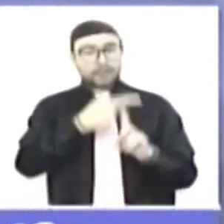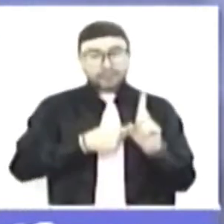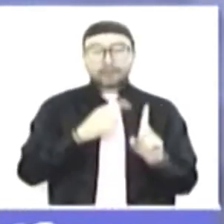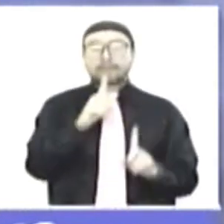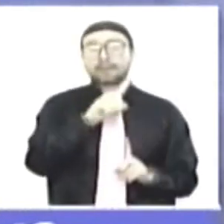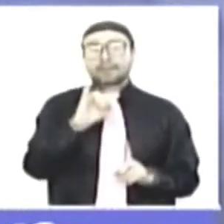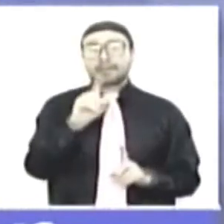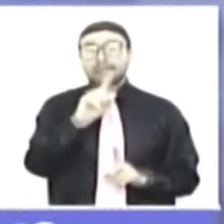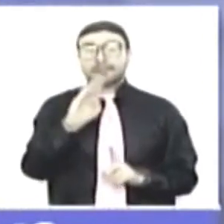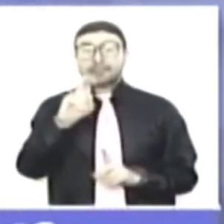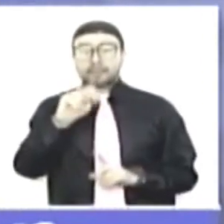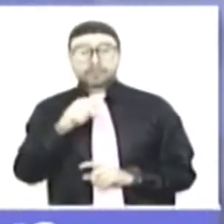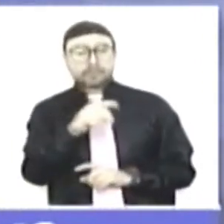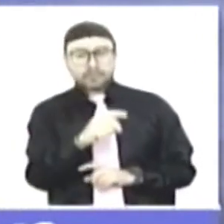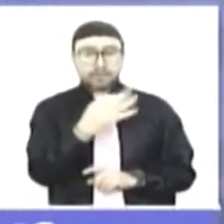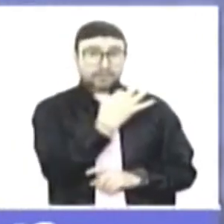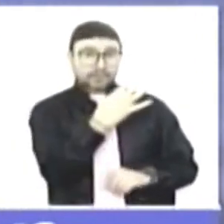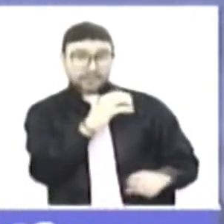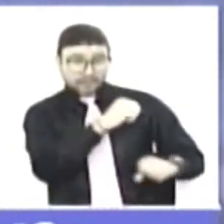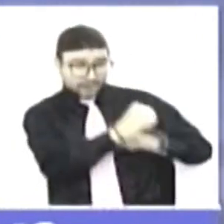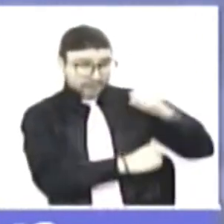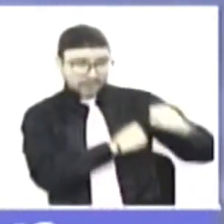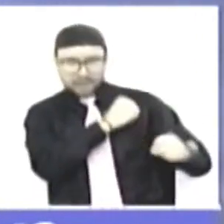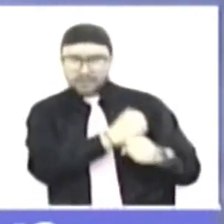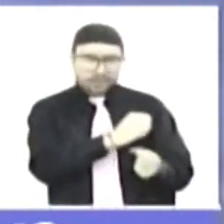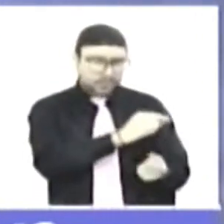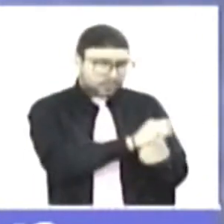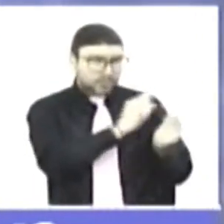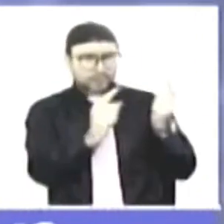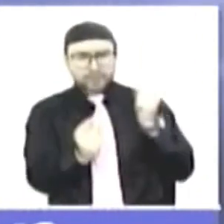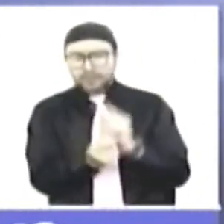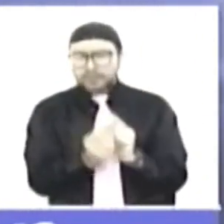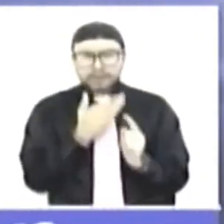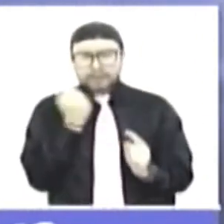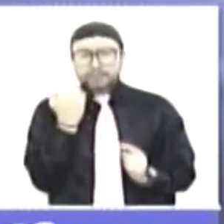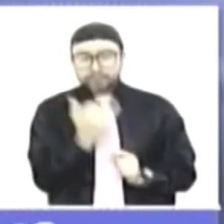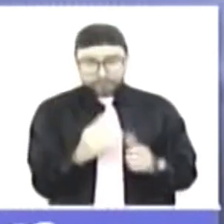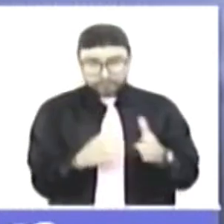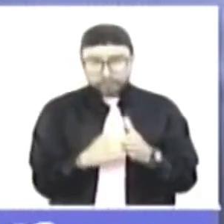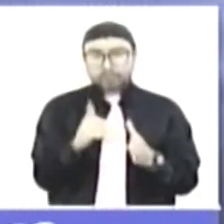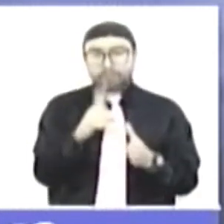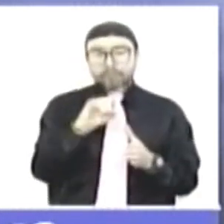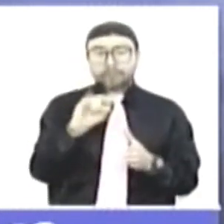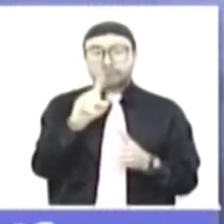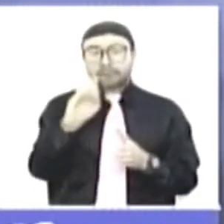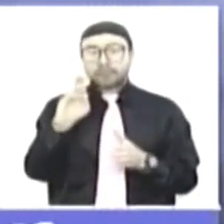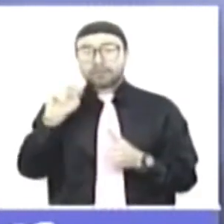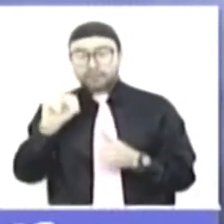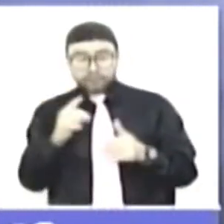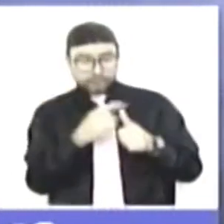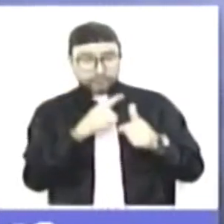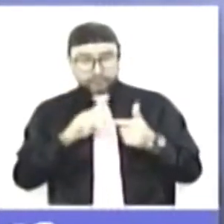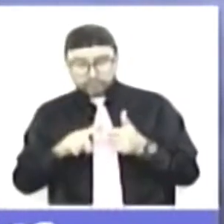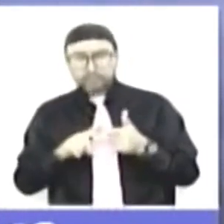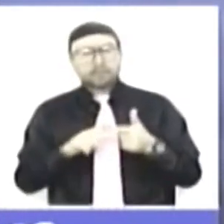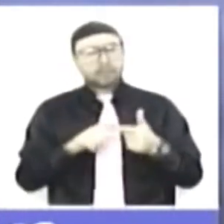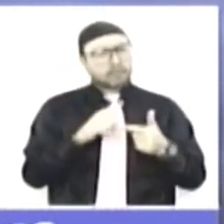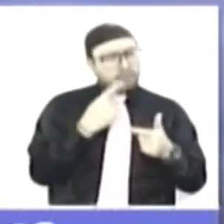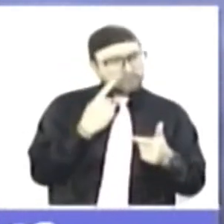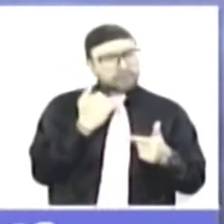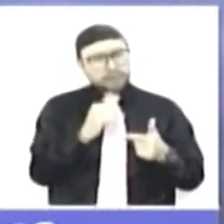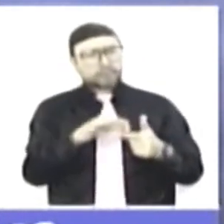versión de 30 años de evolución y de mejora continua desde el CISBEN. Tiene dos cambios significativos. Uno es metodológico.